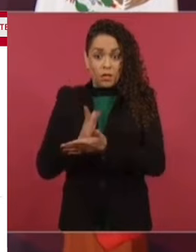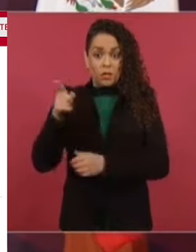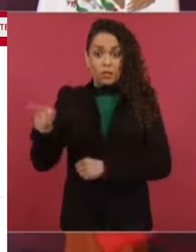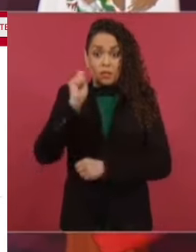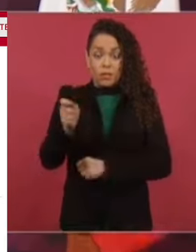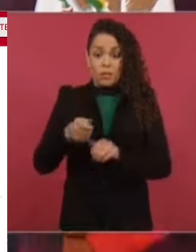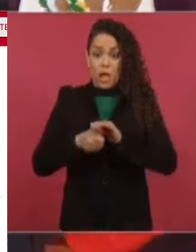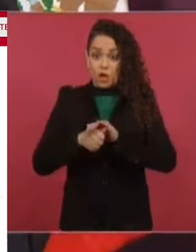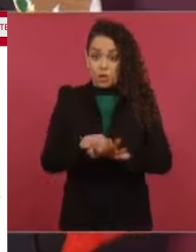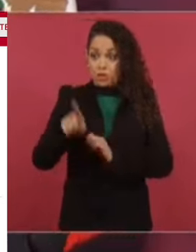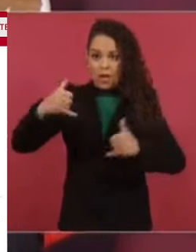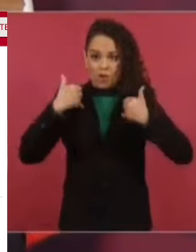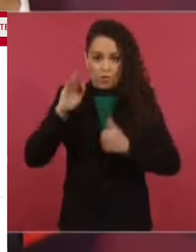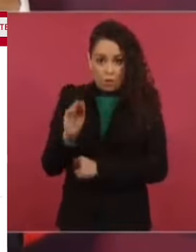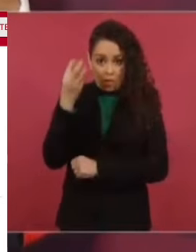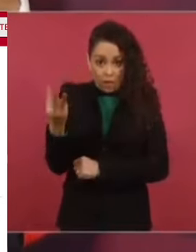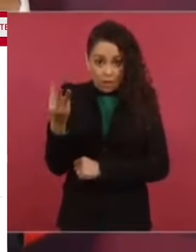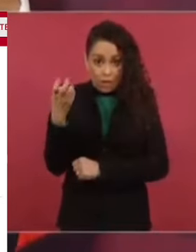los 43. No, no, no.